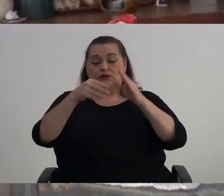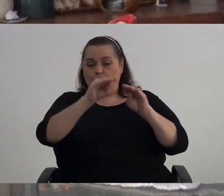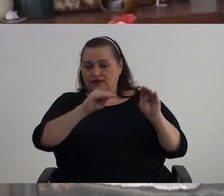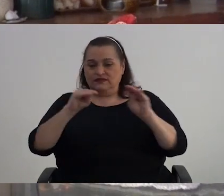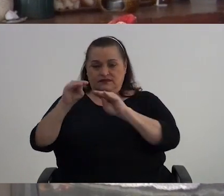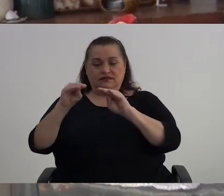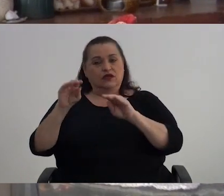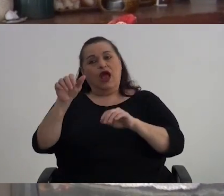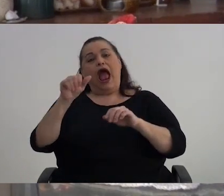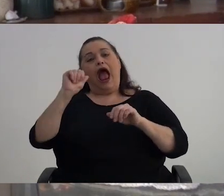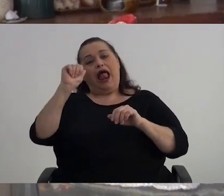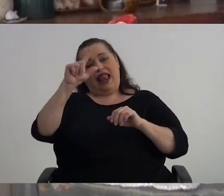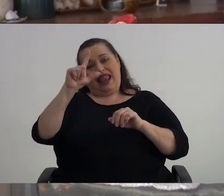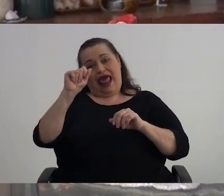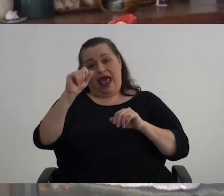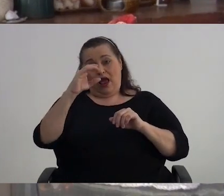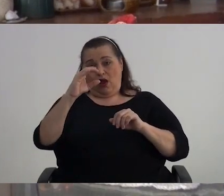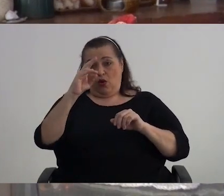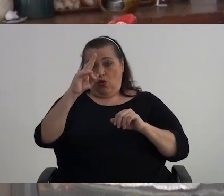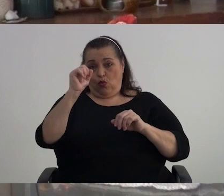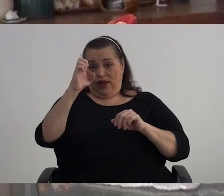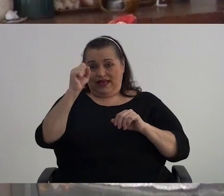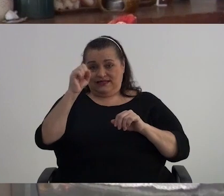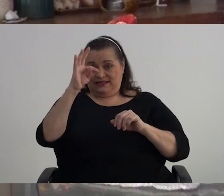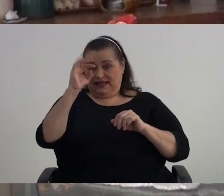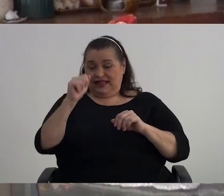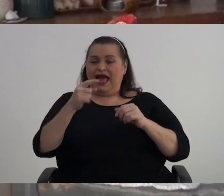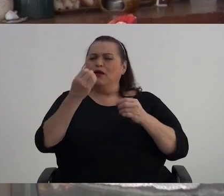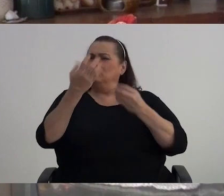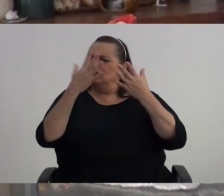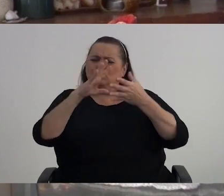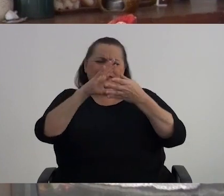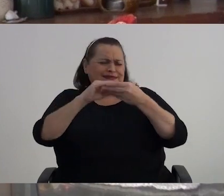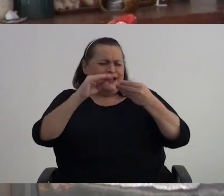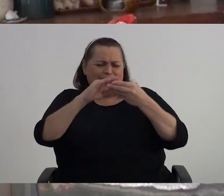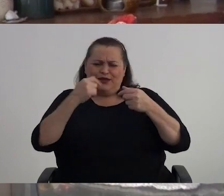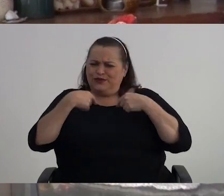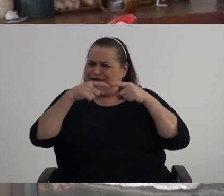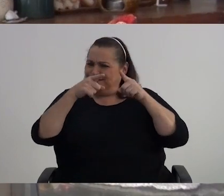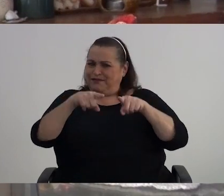cuesta Pero Así un montón De anécdotas Que tuvimos